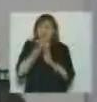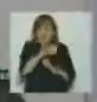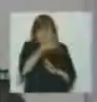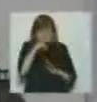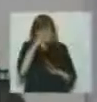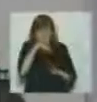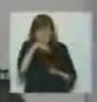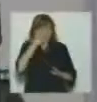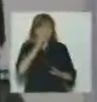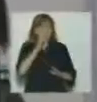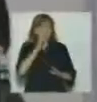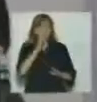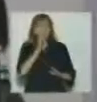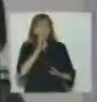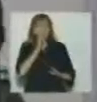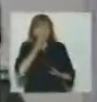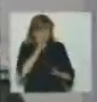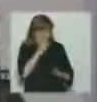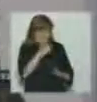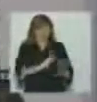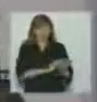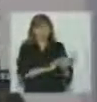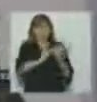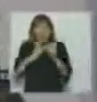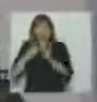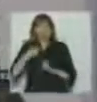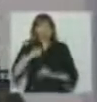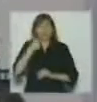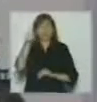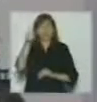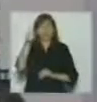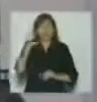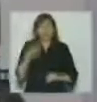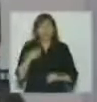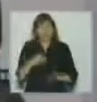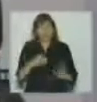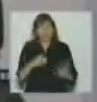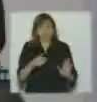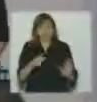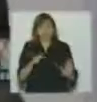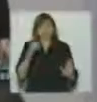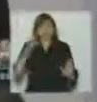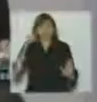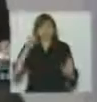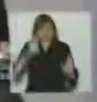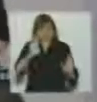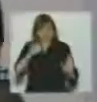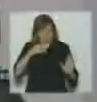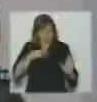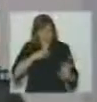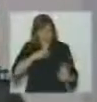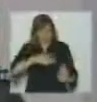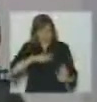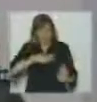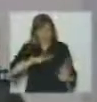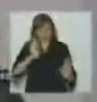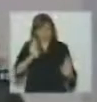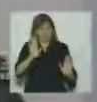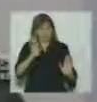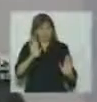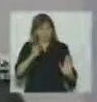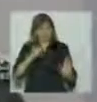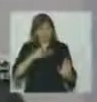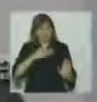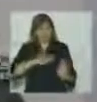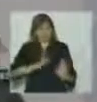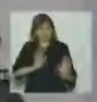la verdad que me costaría un poco ir ahí no, no, no si estoy bien tranqui que estoy bien no es lo que dicen tranqui